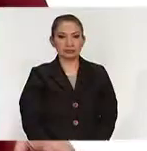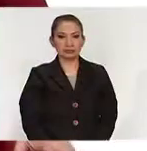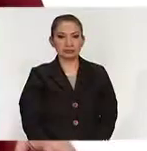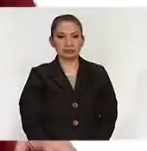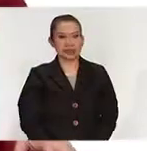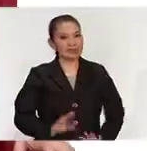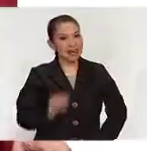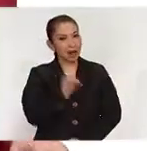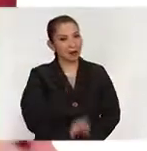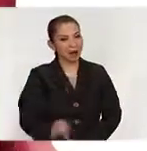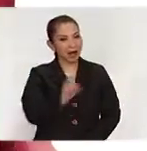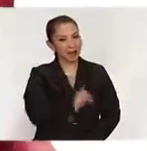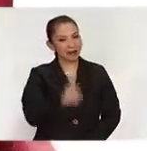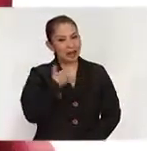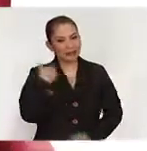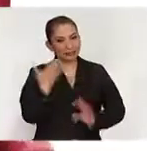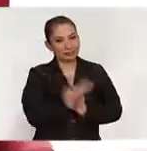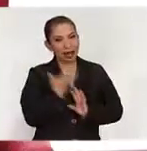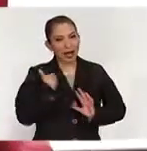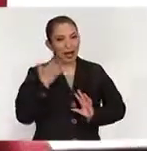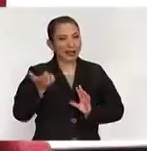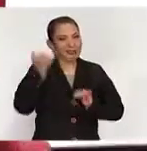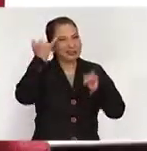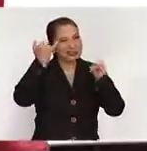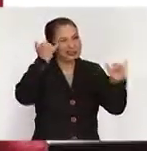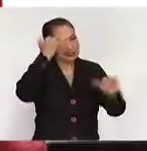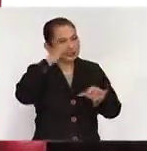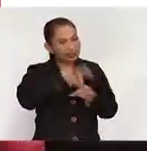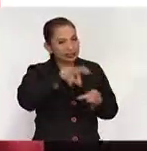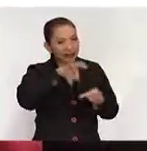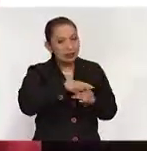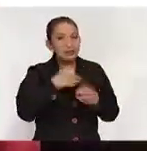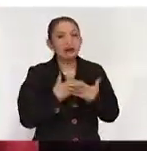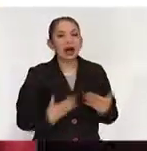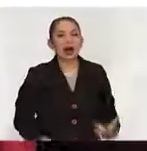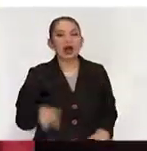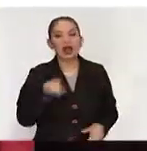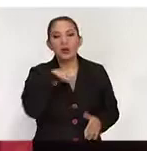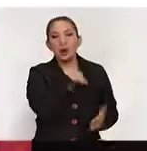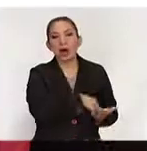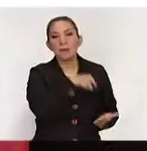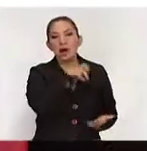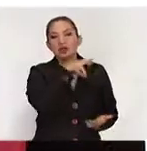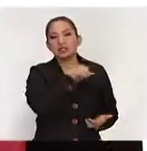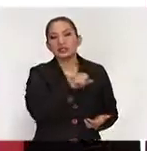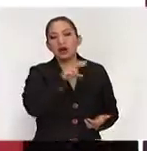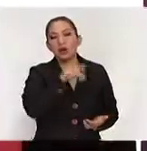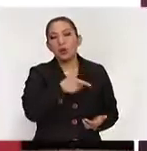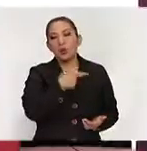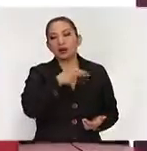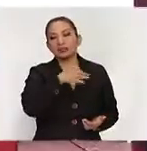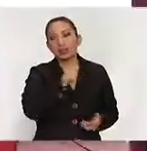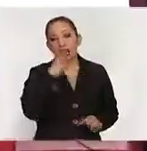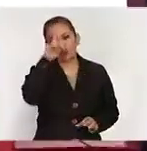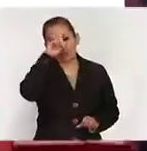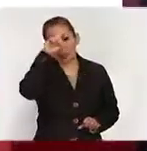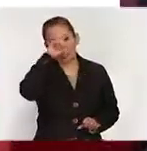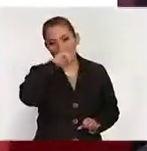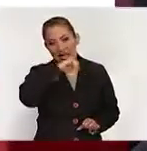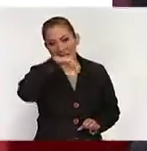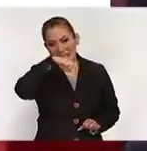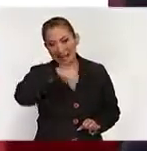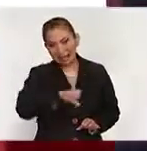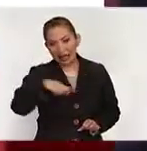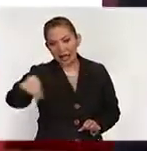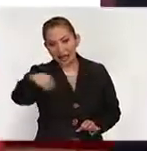Ya es jueves, jueves de nuestra sección Rebotando Ideas, ya está aquí con nosotros en el estudio Mauricio Huesca, consejero del Instituto Electoral